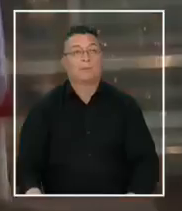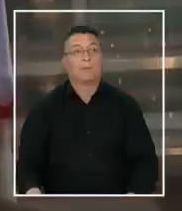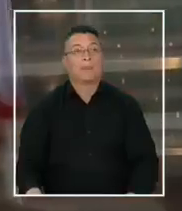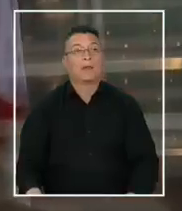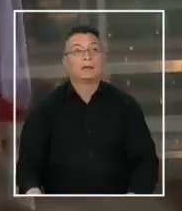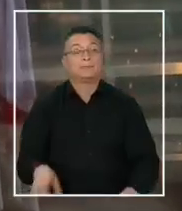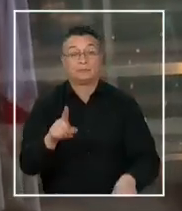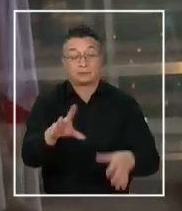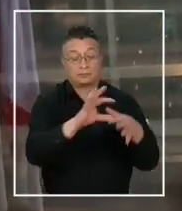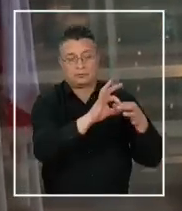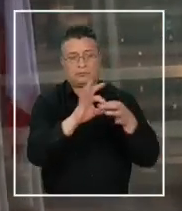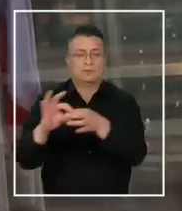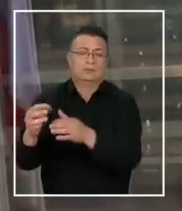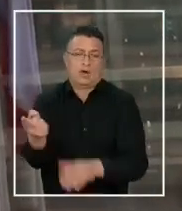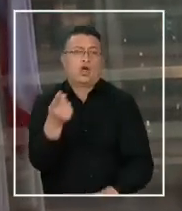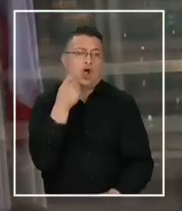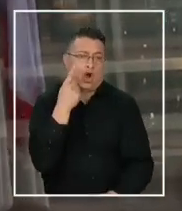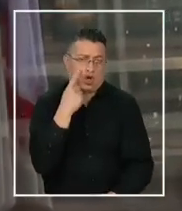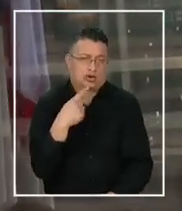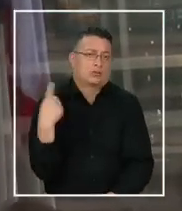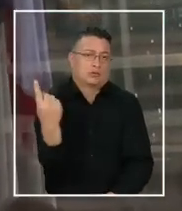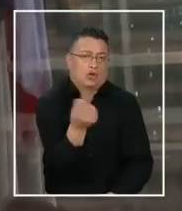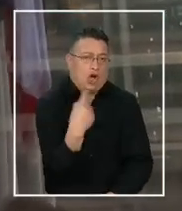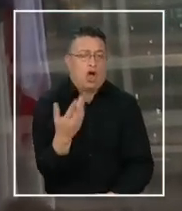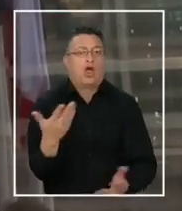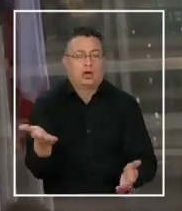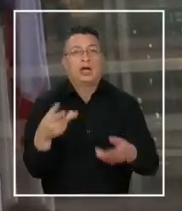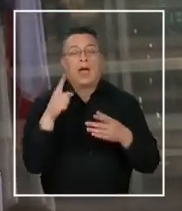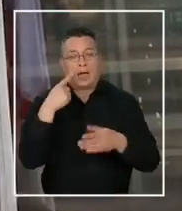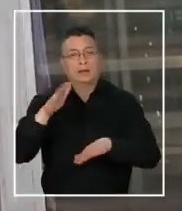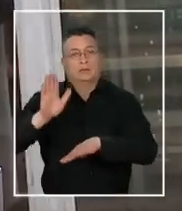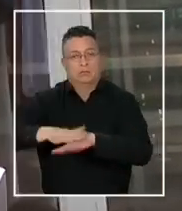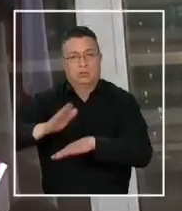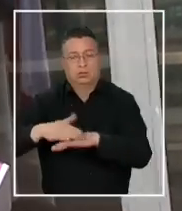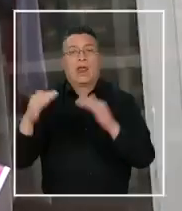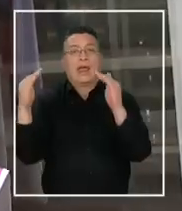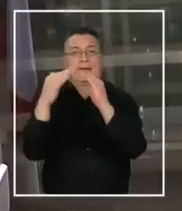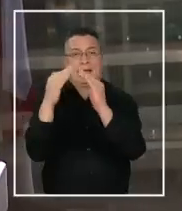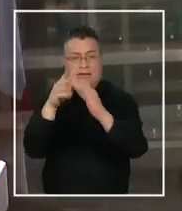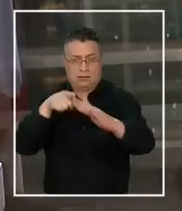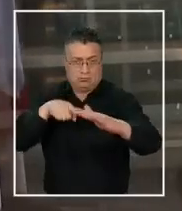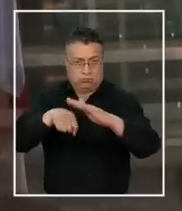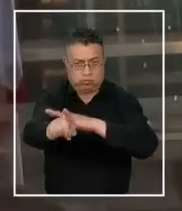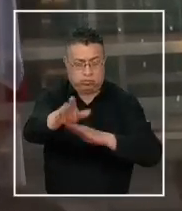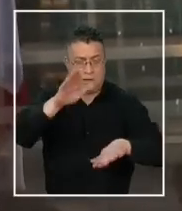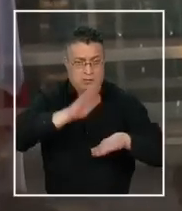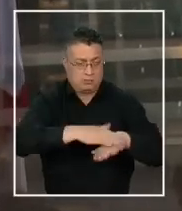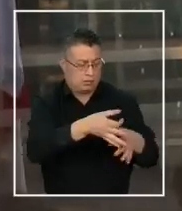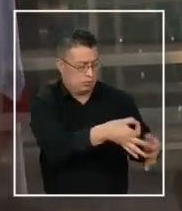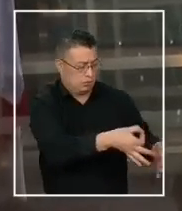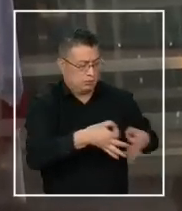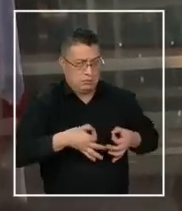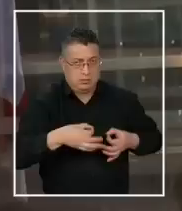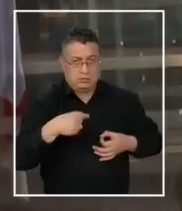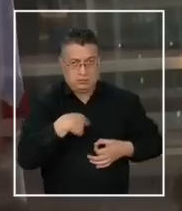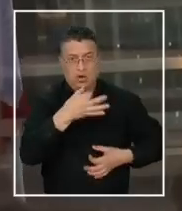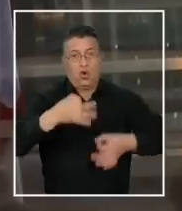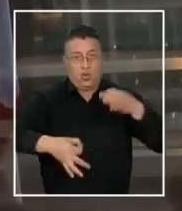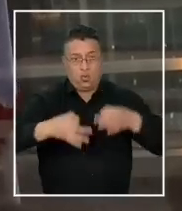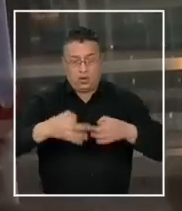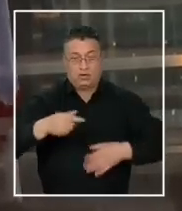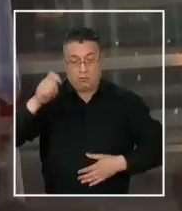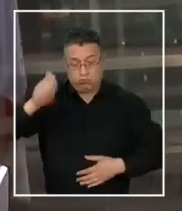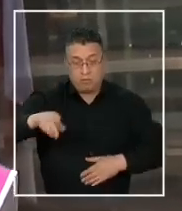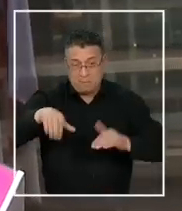Es un hecho conocido de la causa, que todo esto parte de una autorización a una entrada a un domicilio que fue entregada por el mismo magistrado que